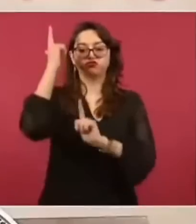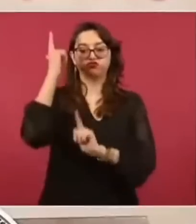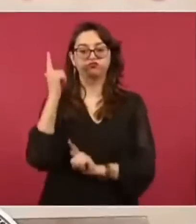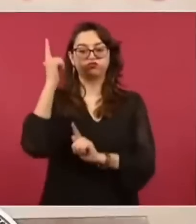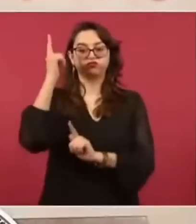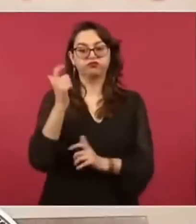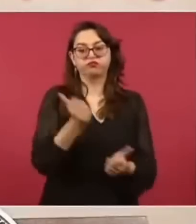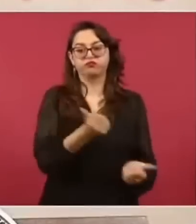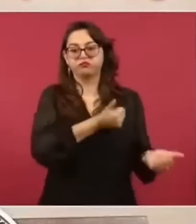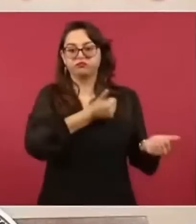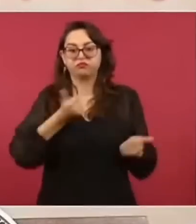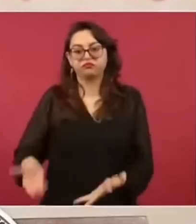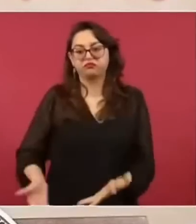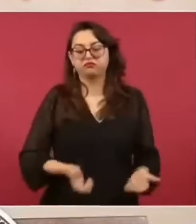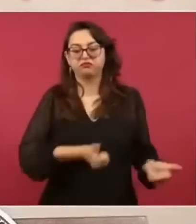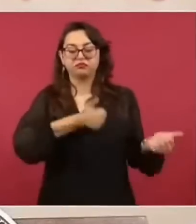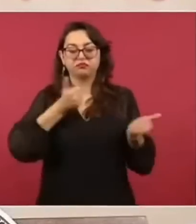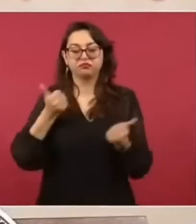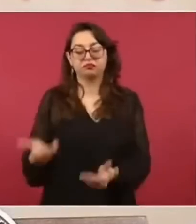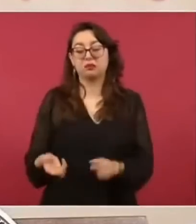a la violencia en nuestro país,